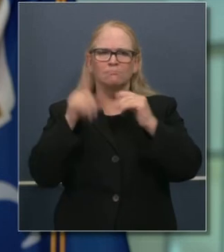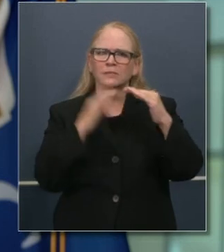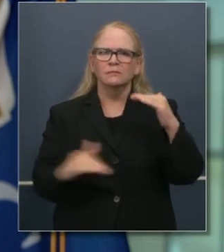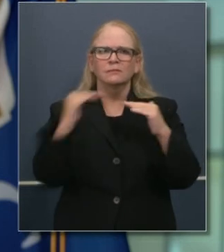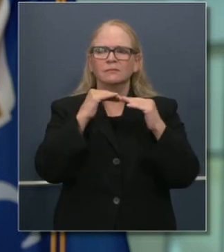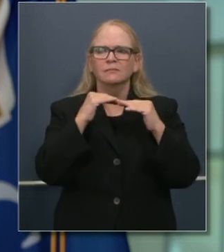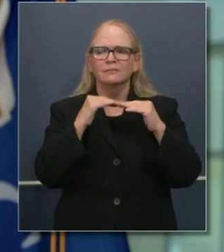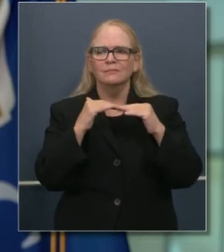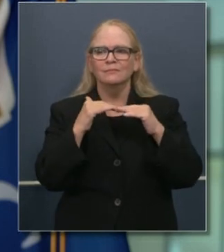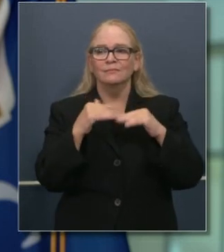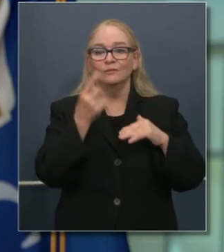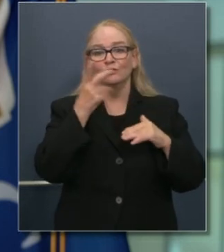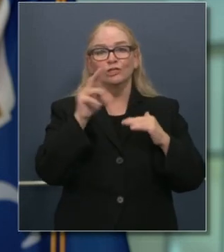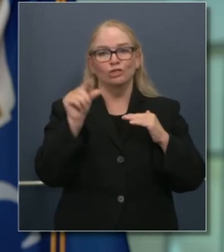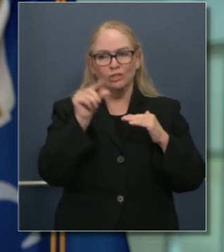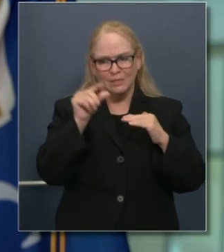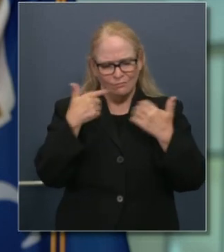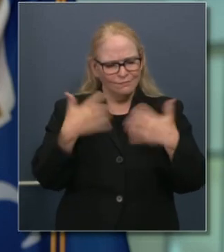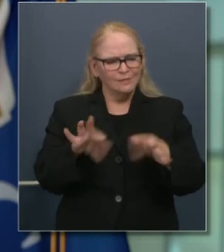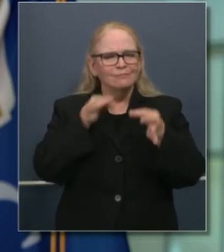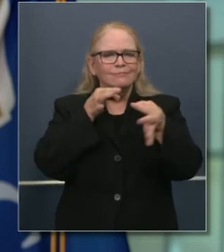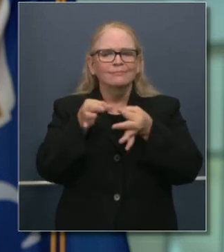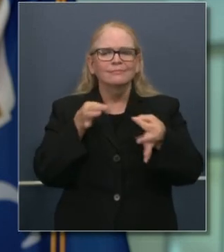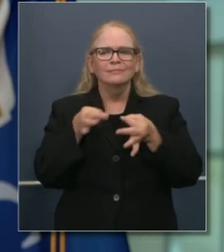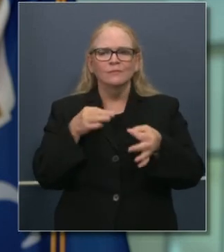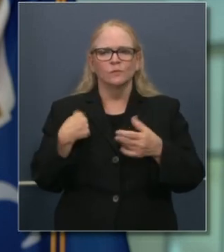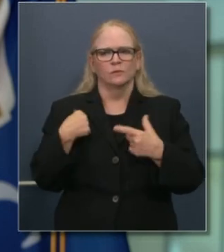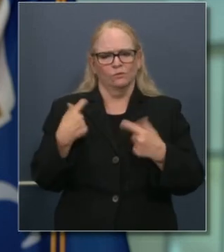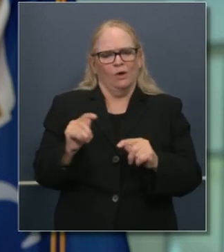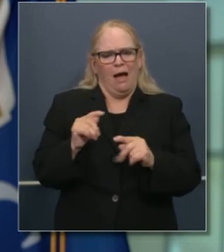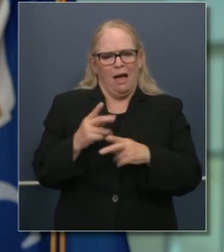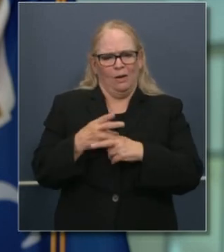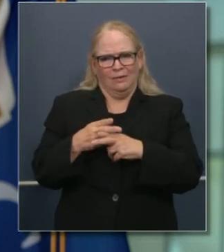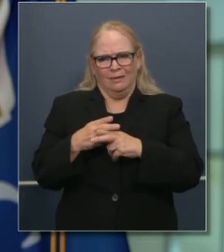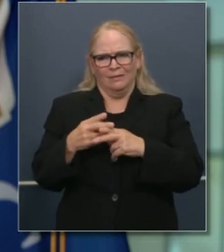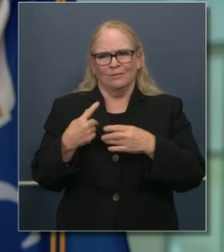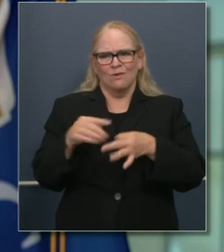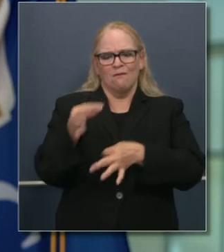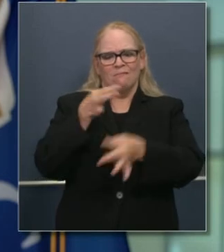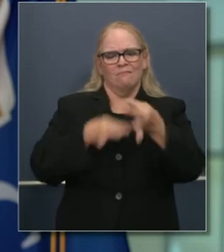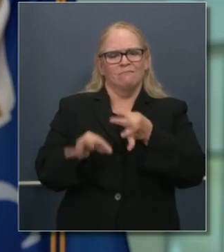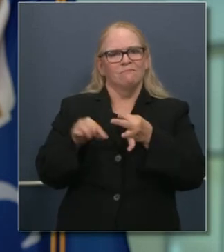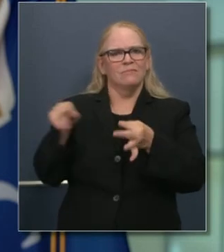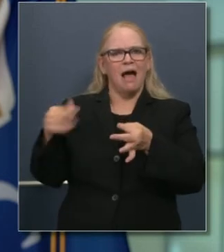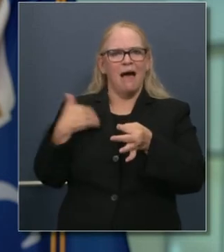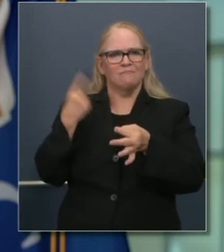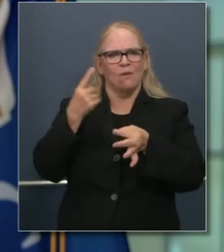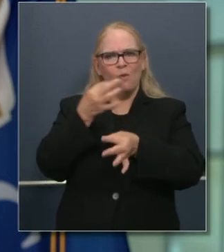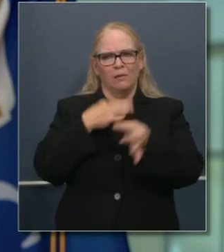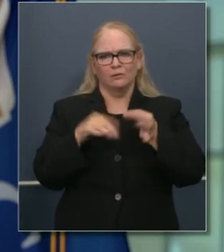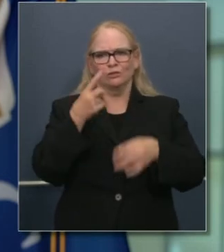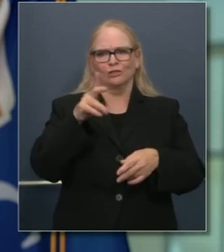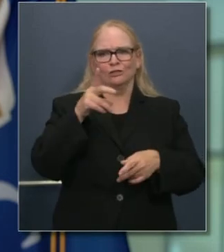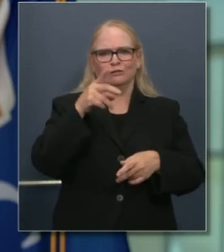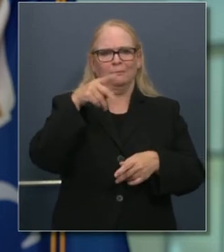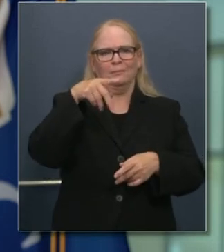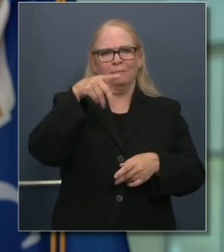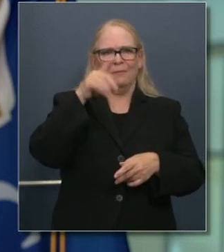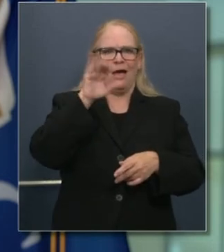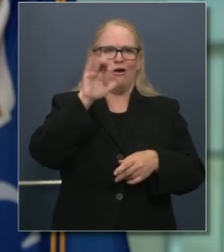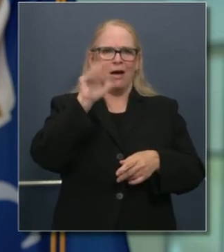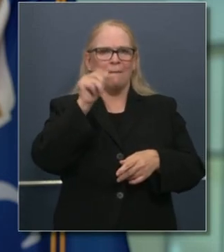Muy importante. Cómo ayudó para las decisiones que estamos tomando, lo que estamos haciendo mientras tanto. La doctora Pam, también funcionaria de